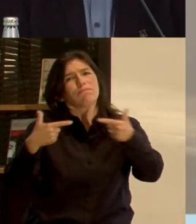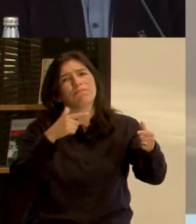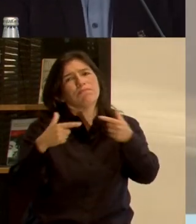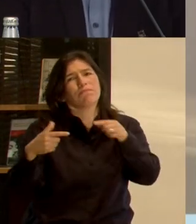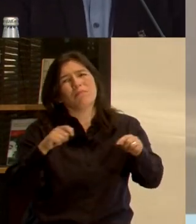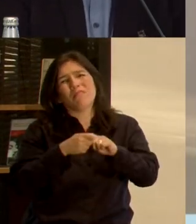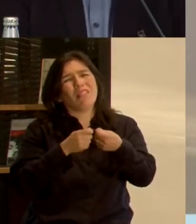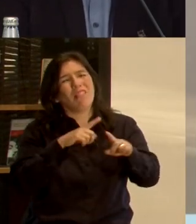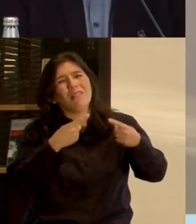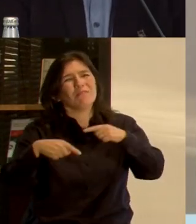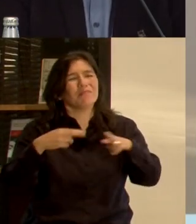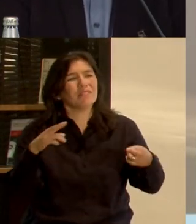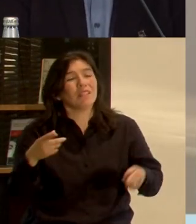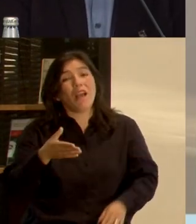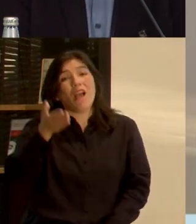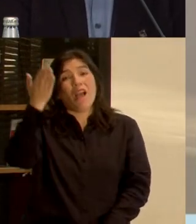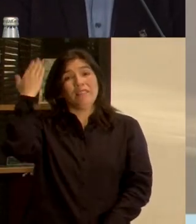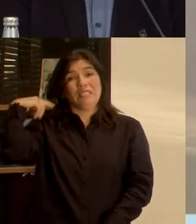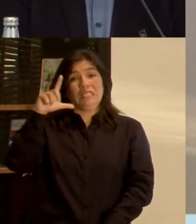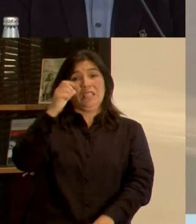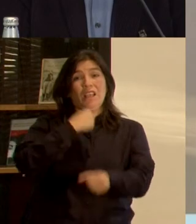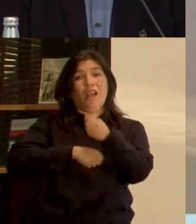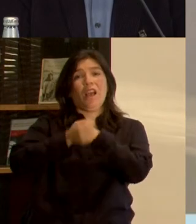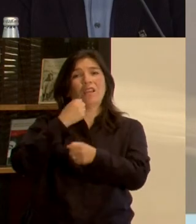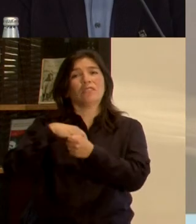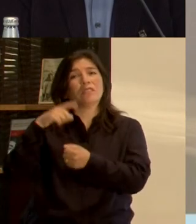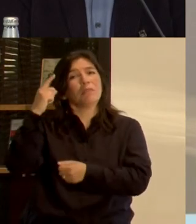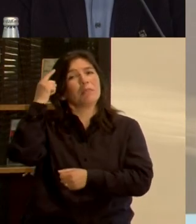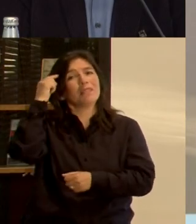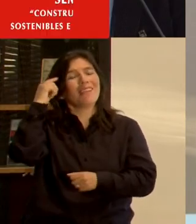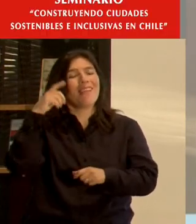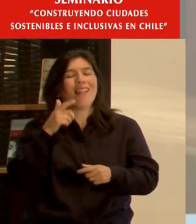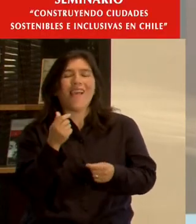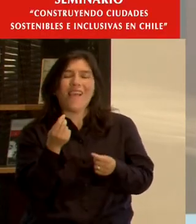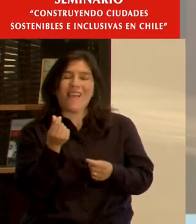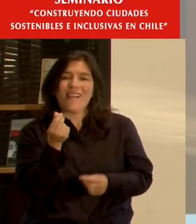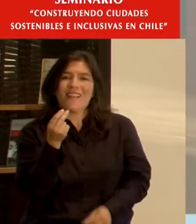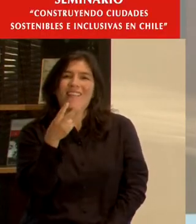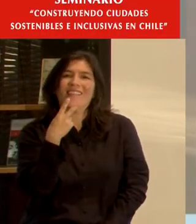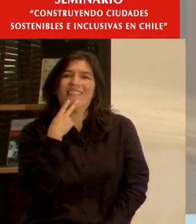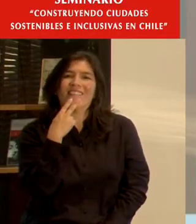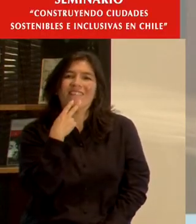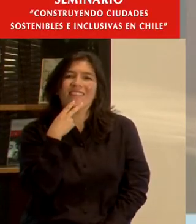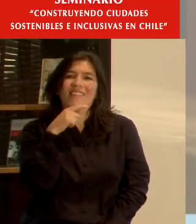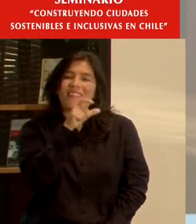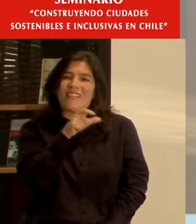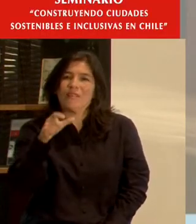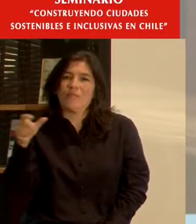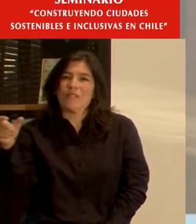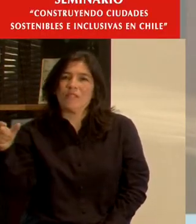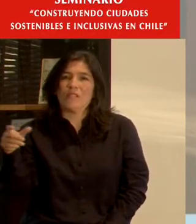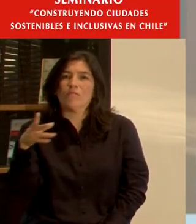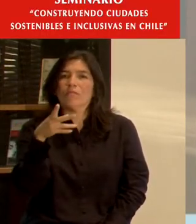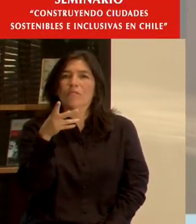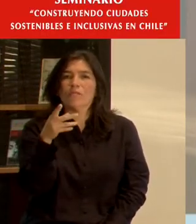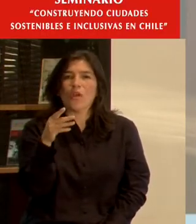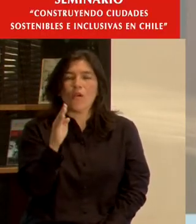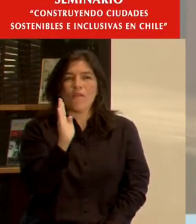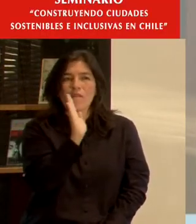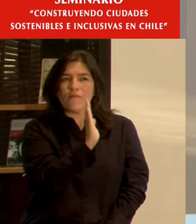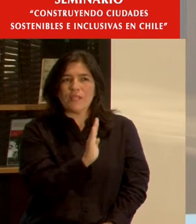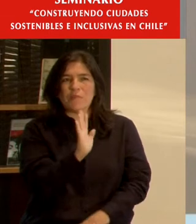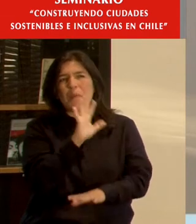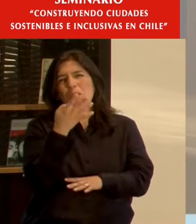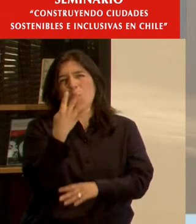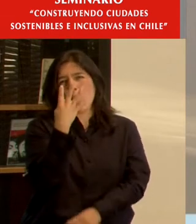es lo que nosotros venimos haciendo hace 7 años, de medir la calidad de vida urbana. A partir de estas 6 dimensiones, sobre una más o menos